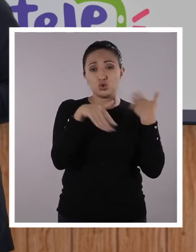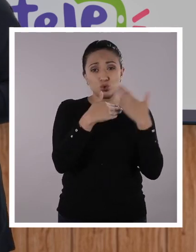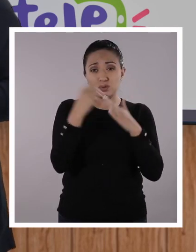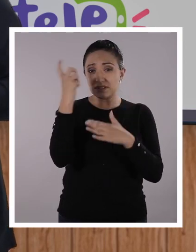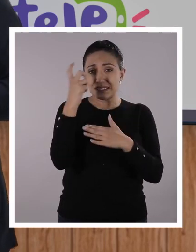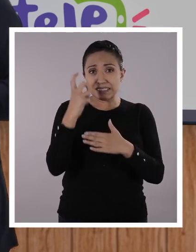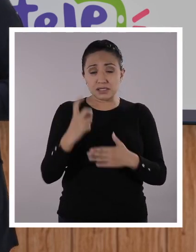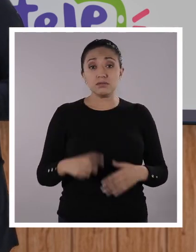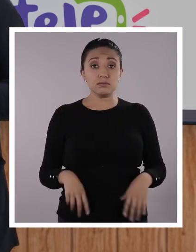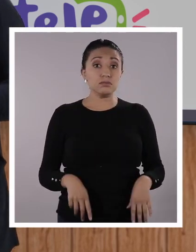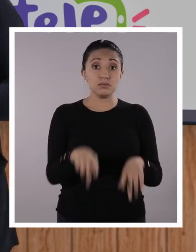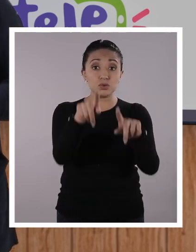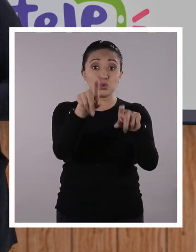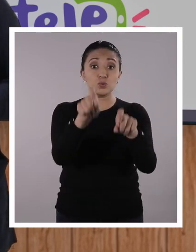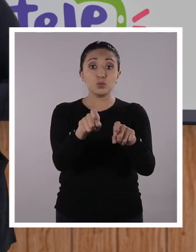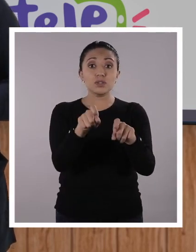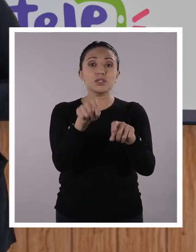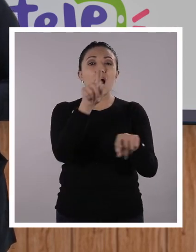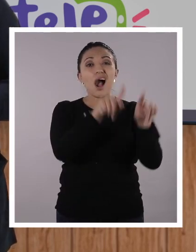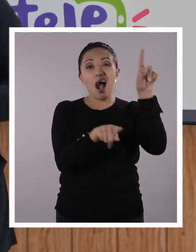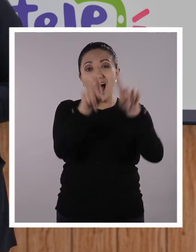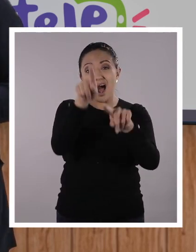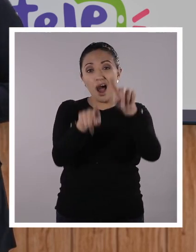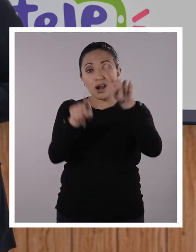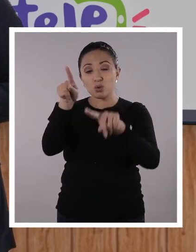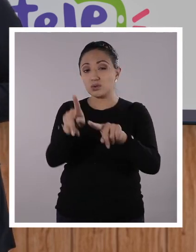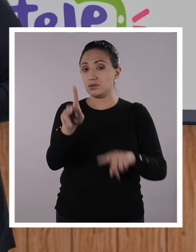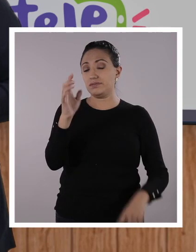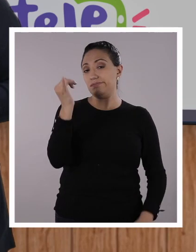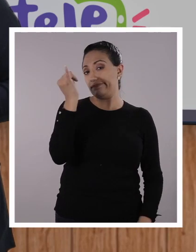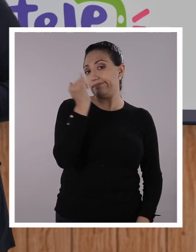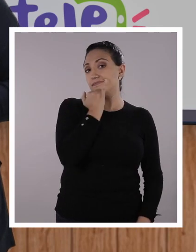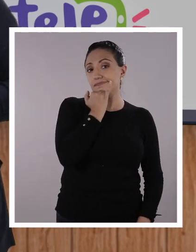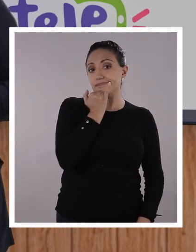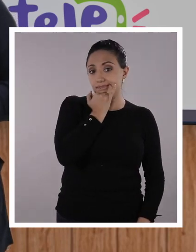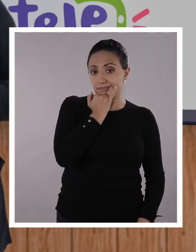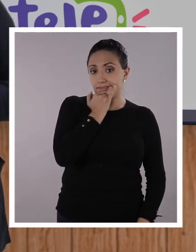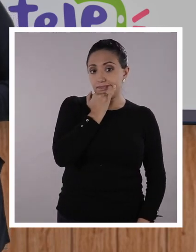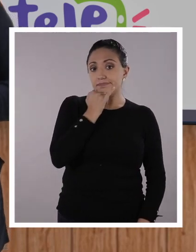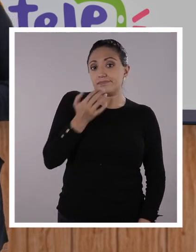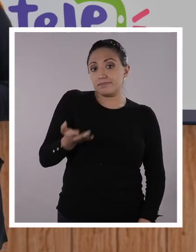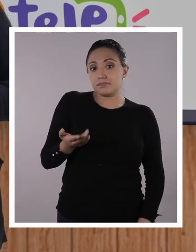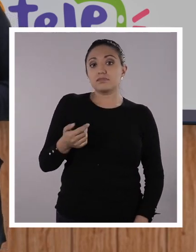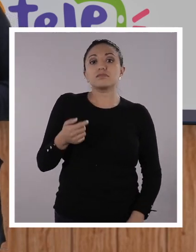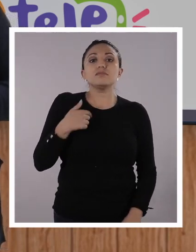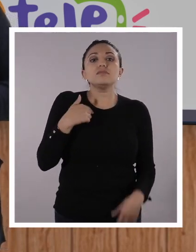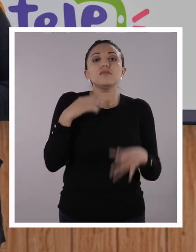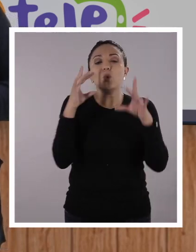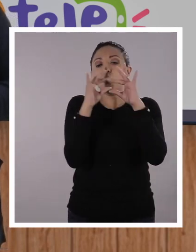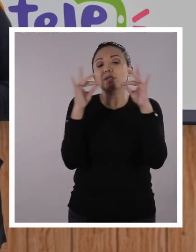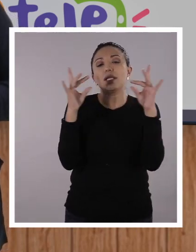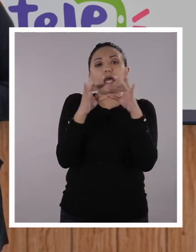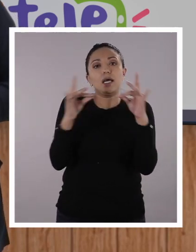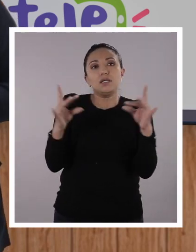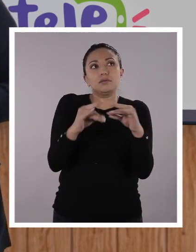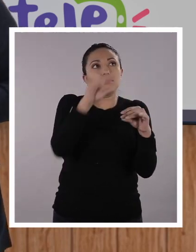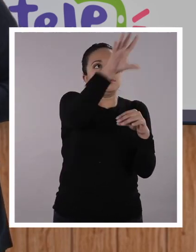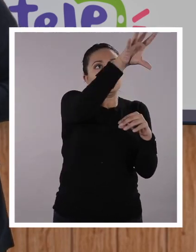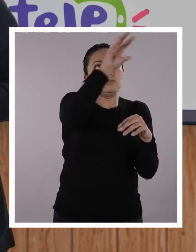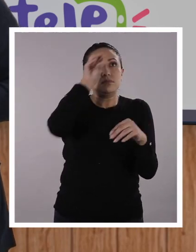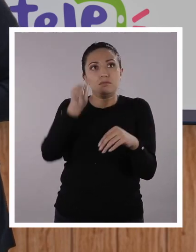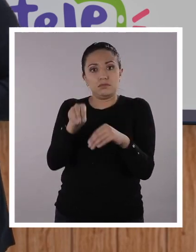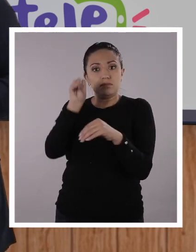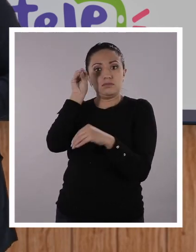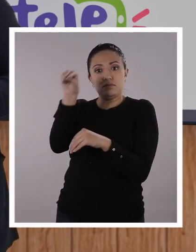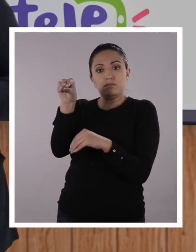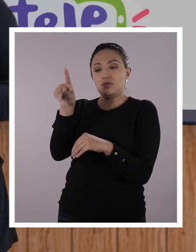necesitas, tú podrías cometer pequeños o grandes errores, como por ejemplo, atribuirte un concepto, una definición